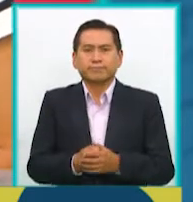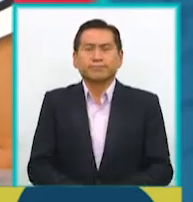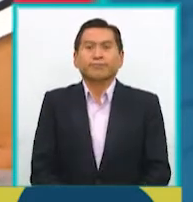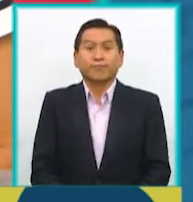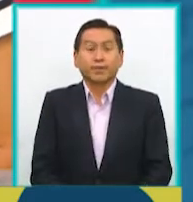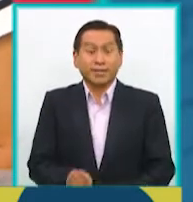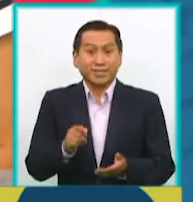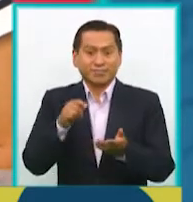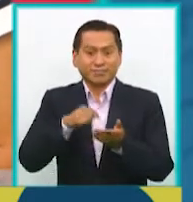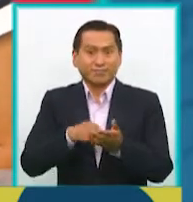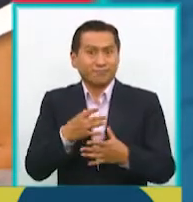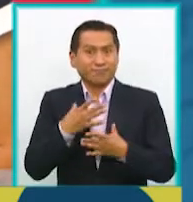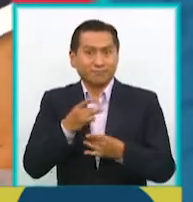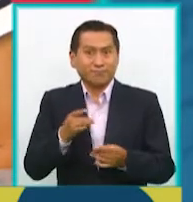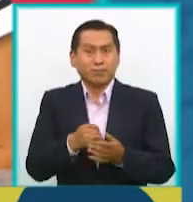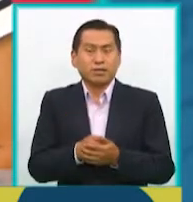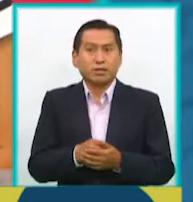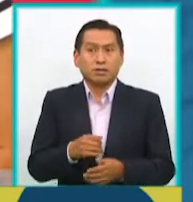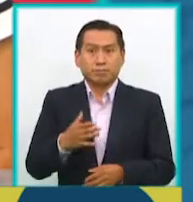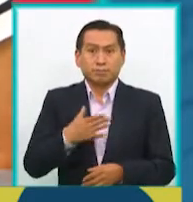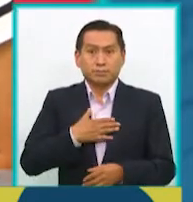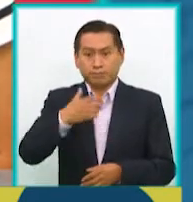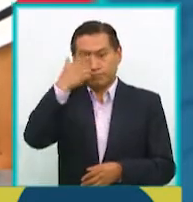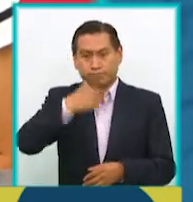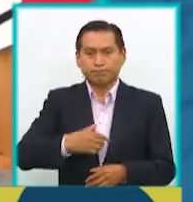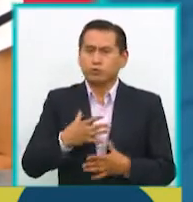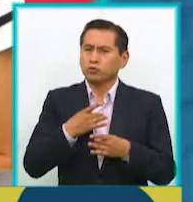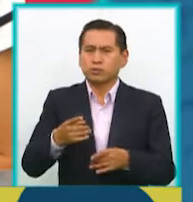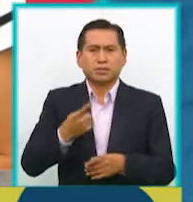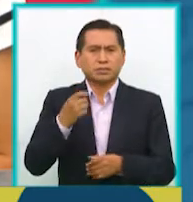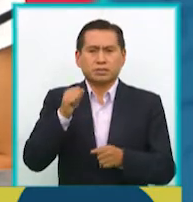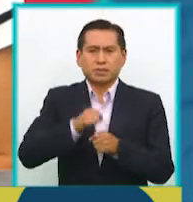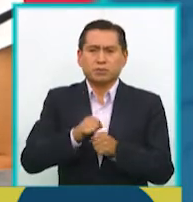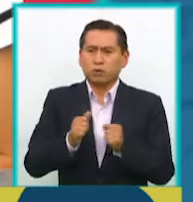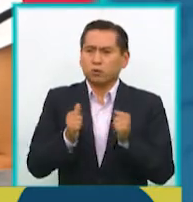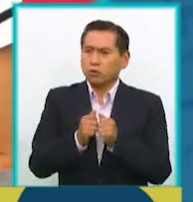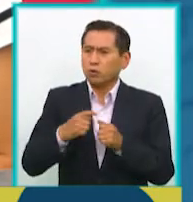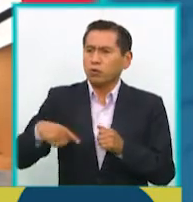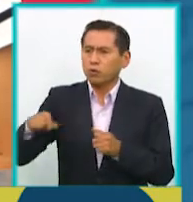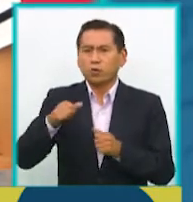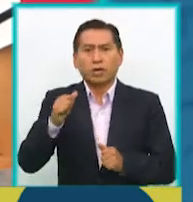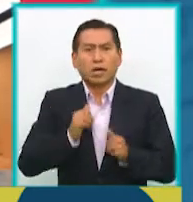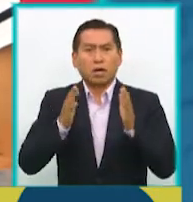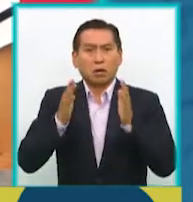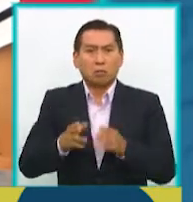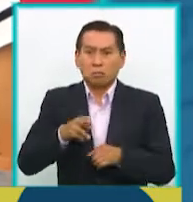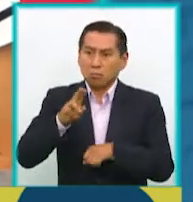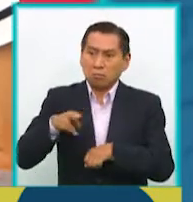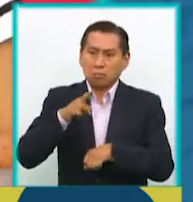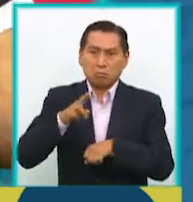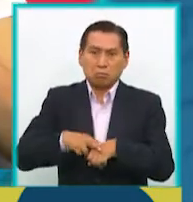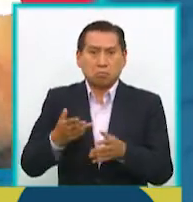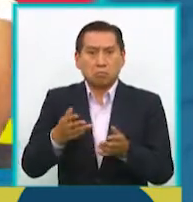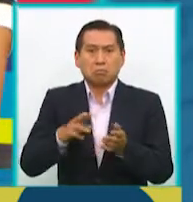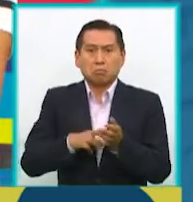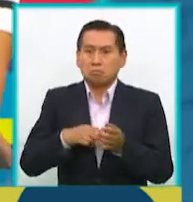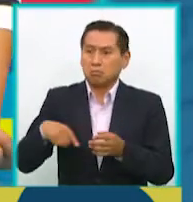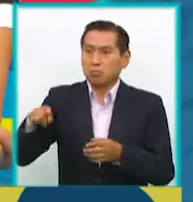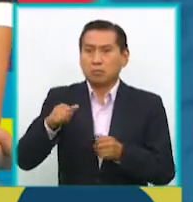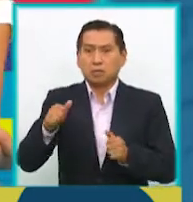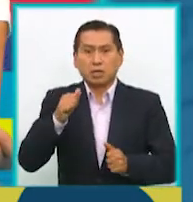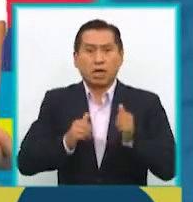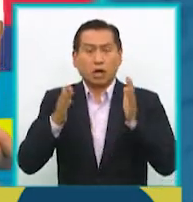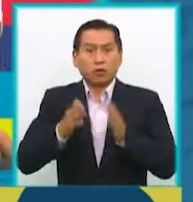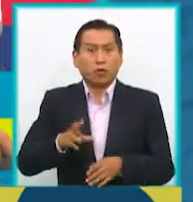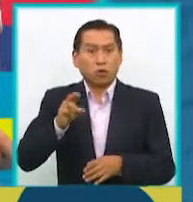Eso es interesante. A mí personalmente me gusta siempre trabajar con actores naturales, valga decir, con actores que no son actores,